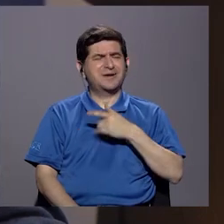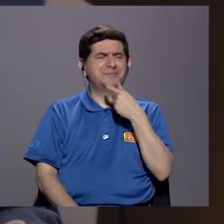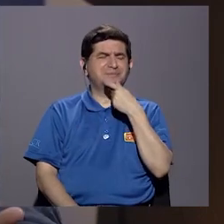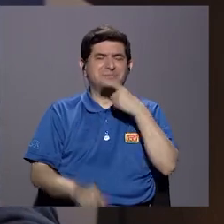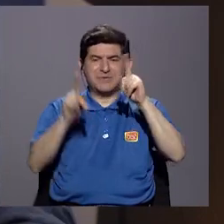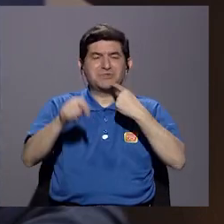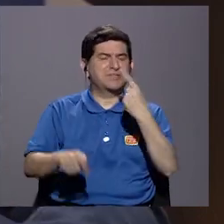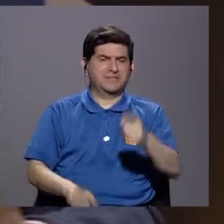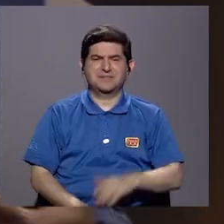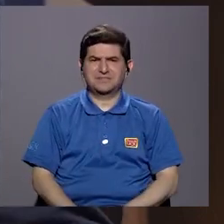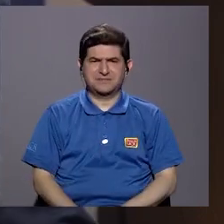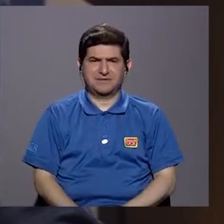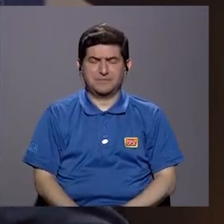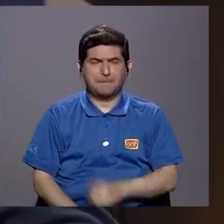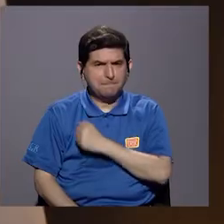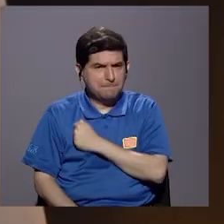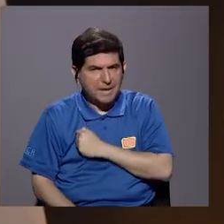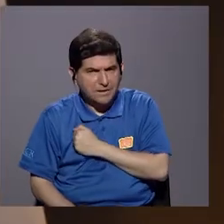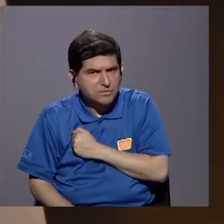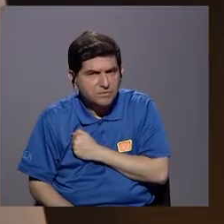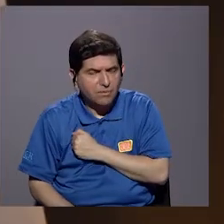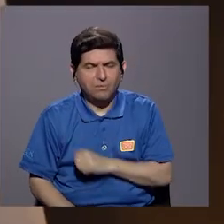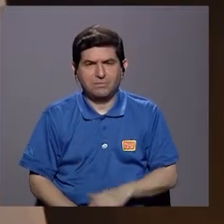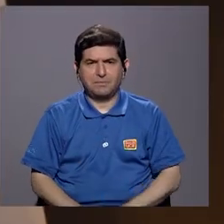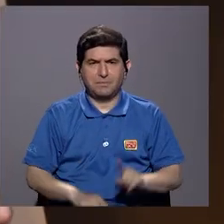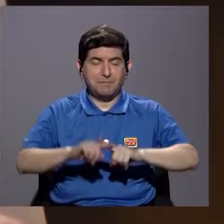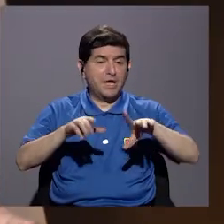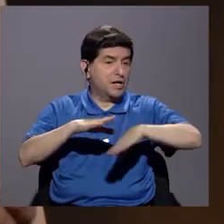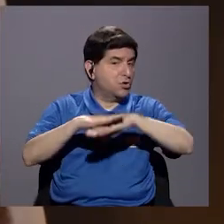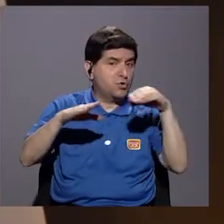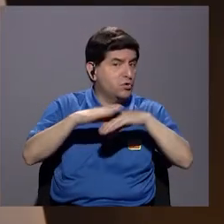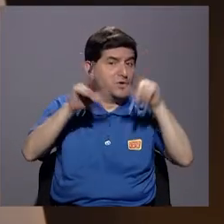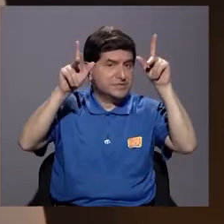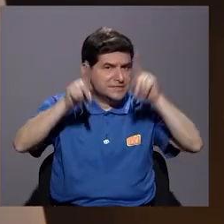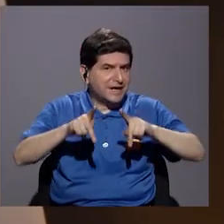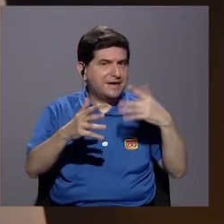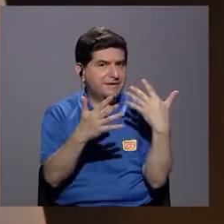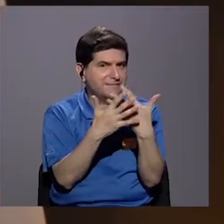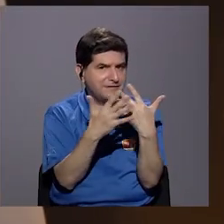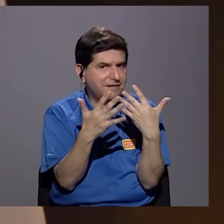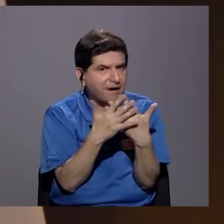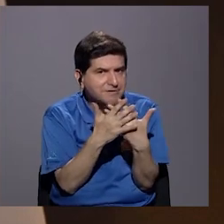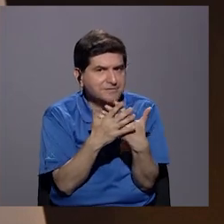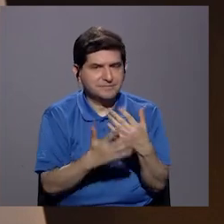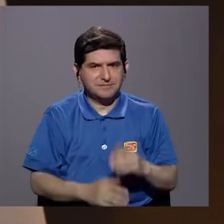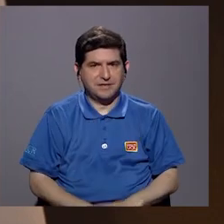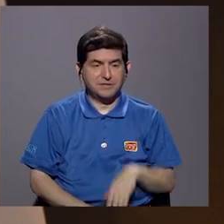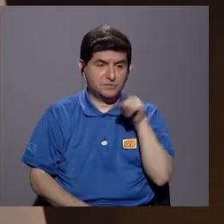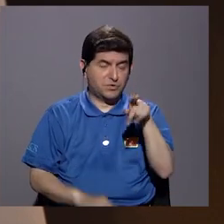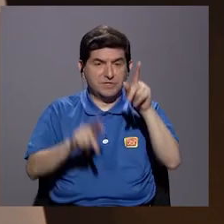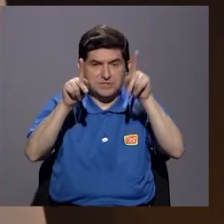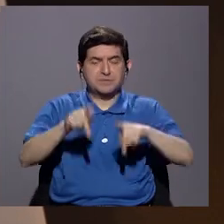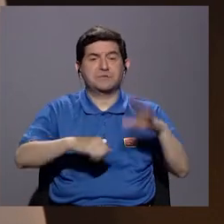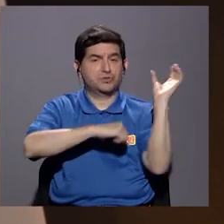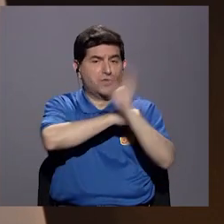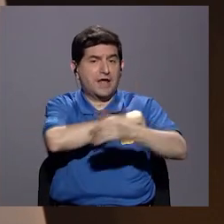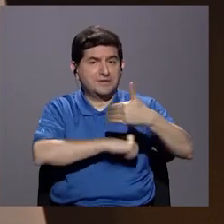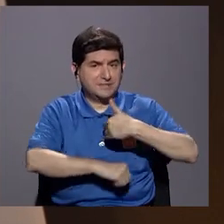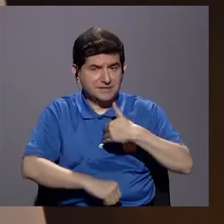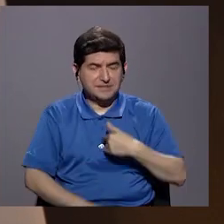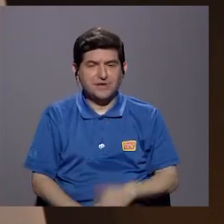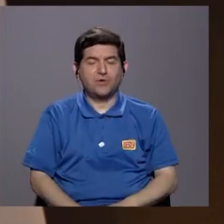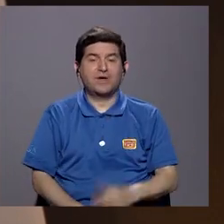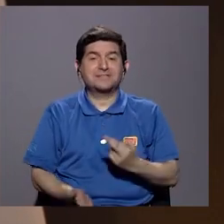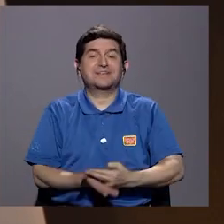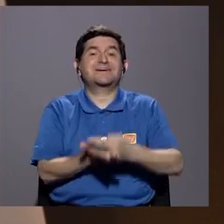me hace gracia cuando la gente dice, por ejemplo, no, es que... Pero, don Marcos, pero no es sacando a la gente de las cárceles porque están purgando penas,